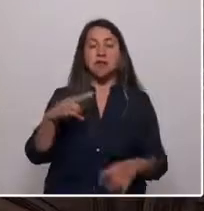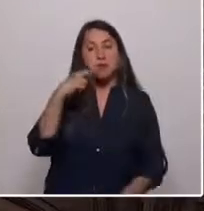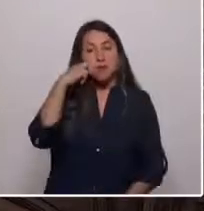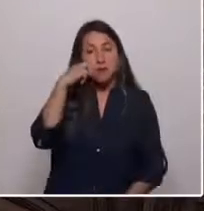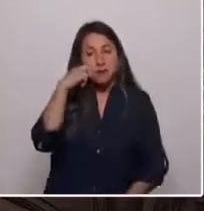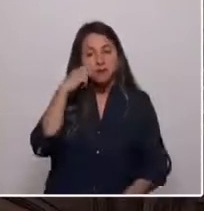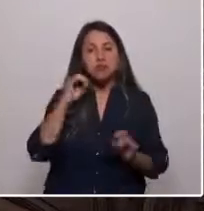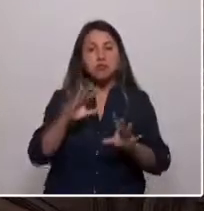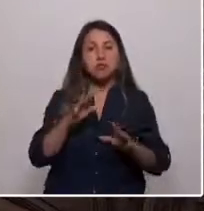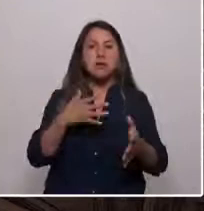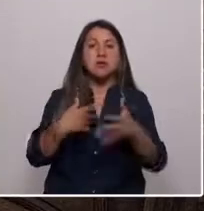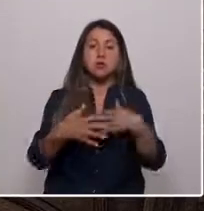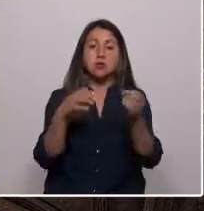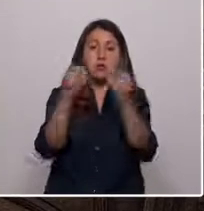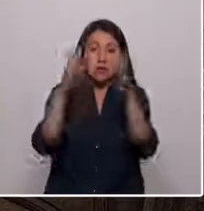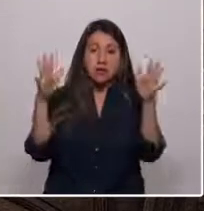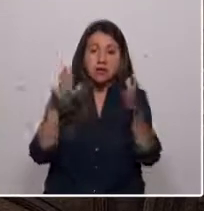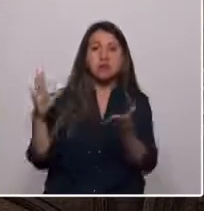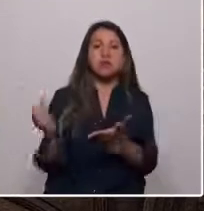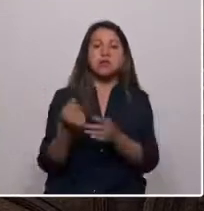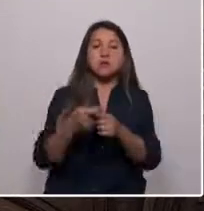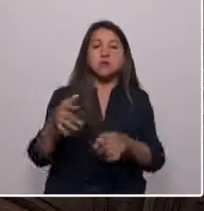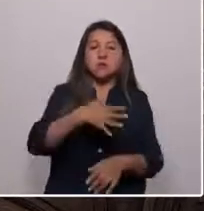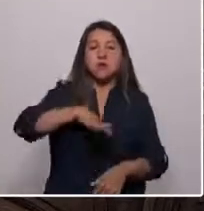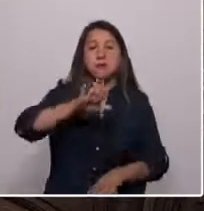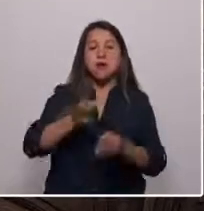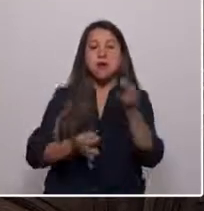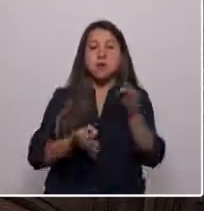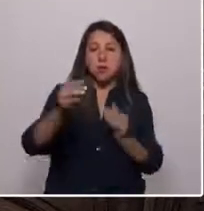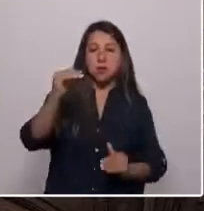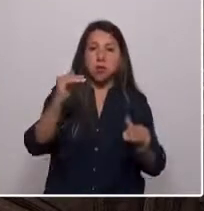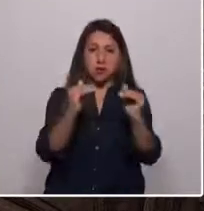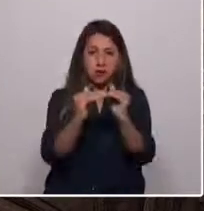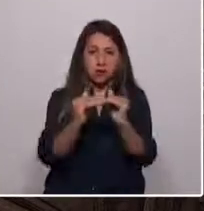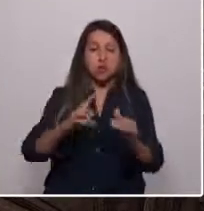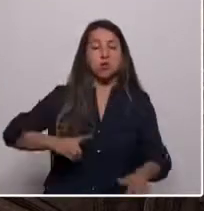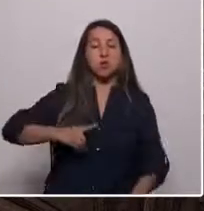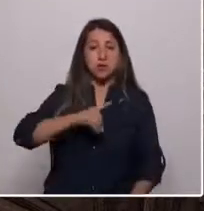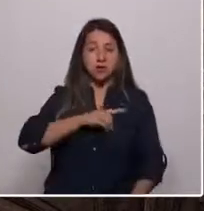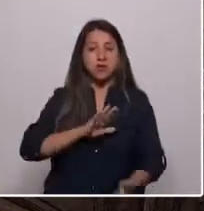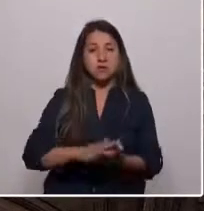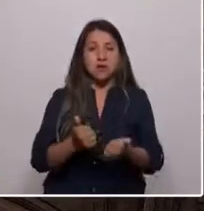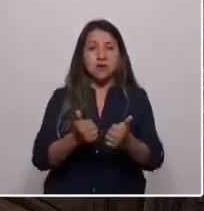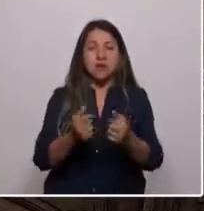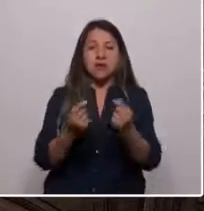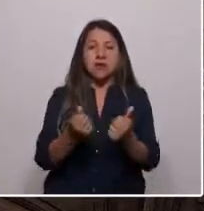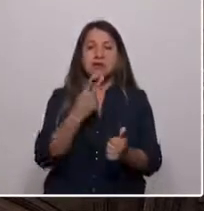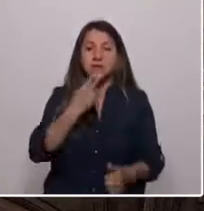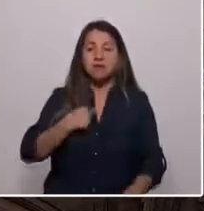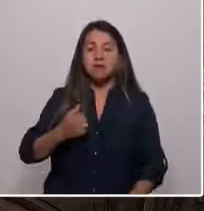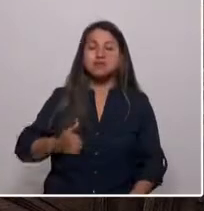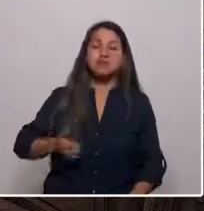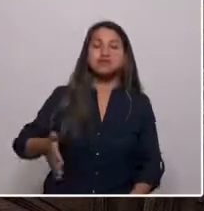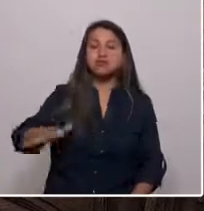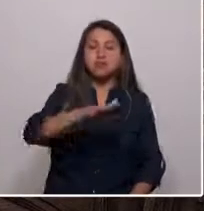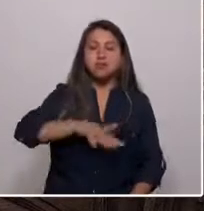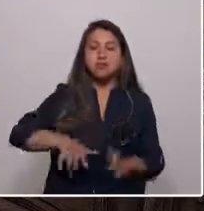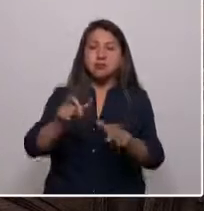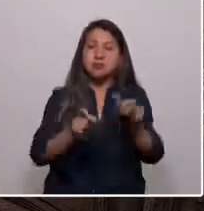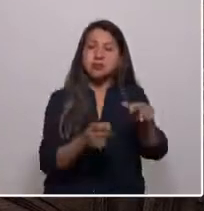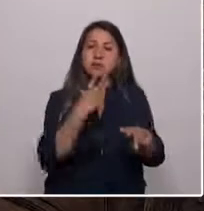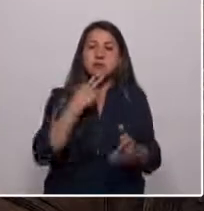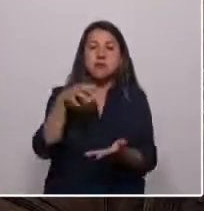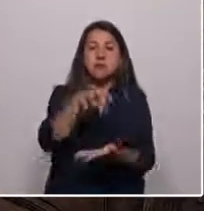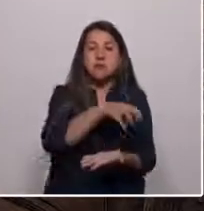naturaleza, alcanzaremos una sociedad más justa e igualitaria, un digno bienestar y calidad de vida para todas y todos los habitantes de los